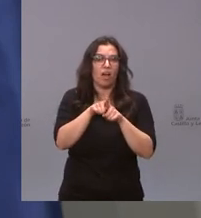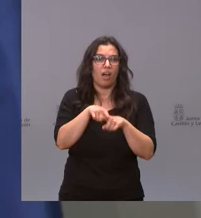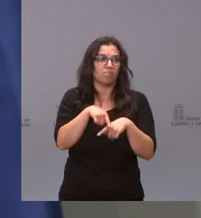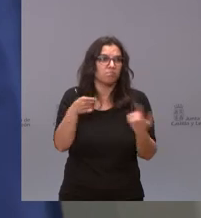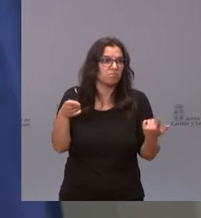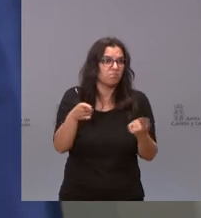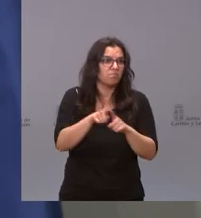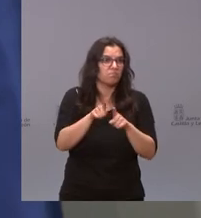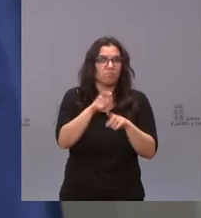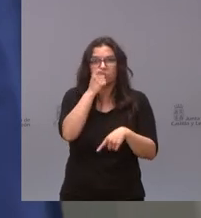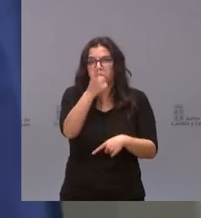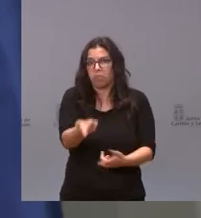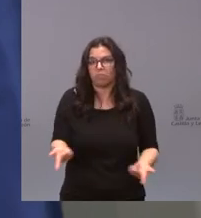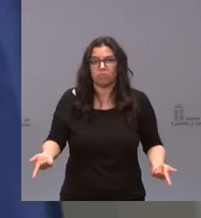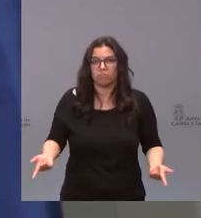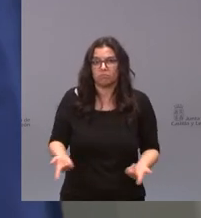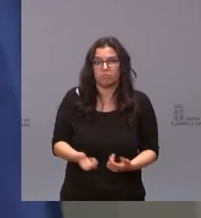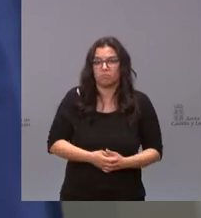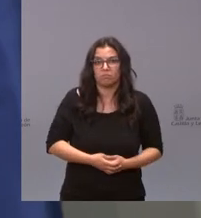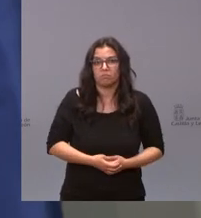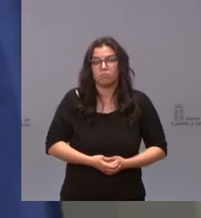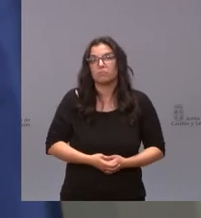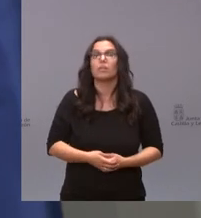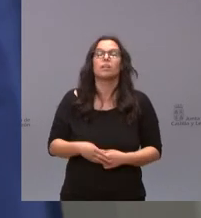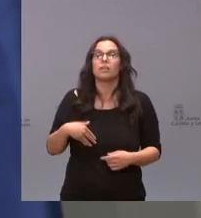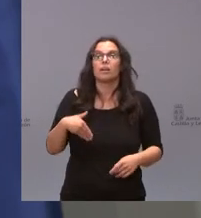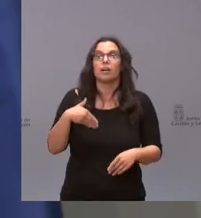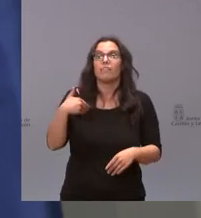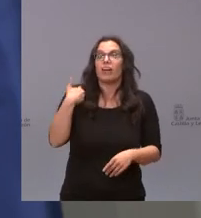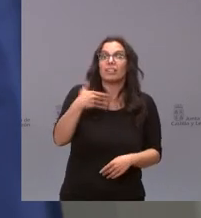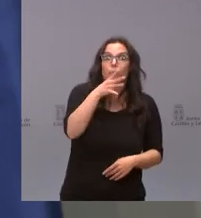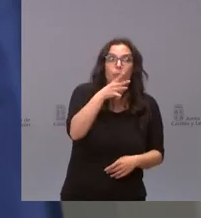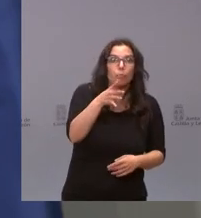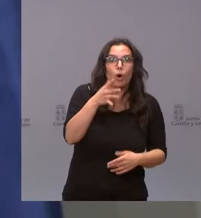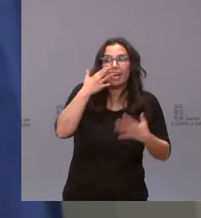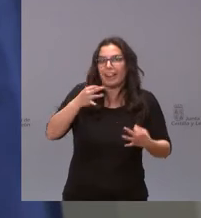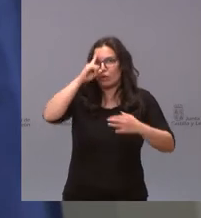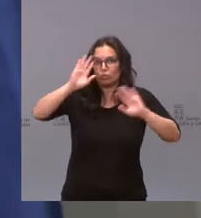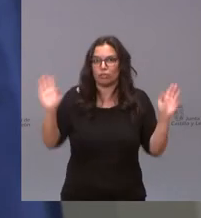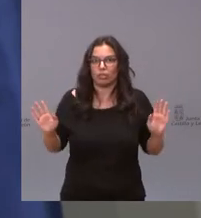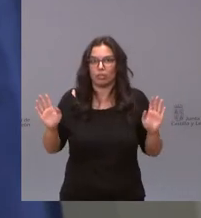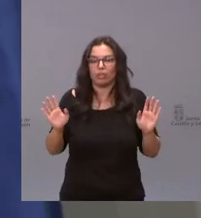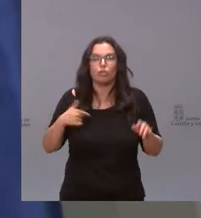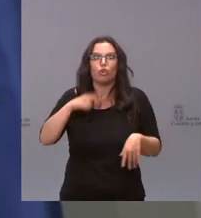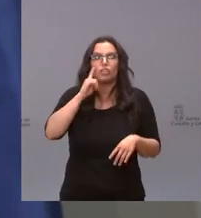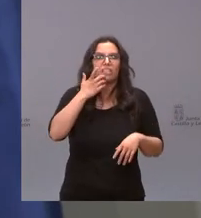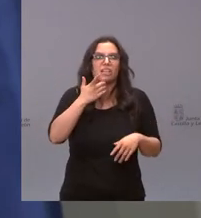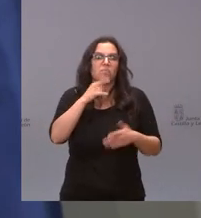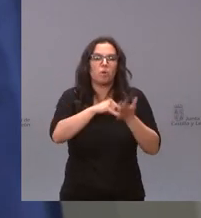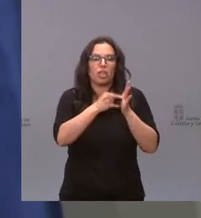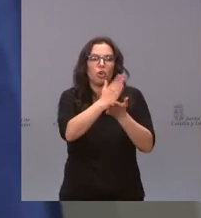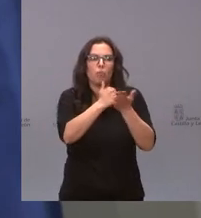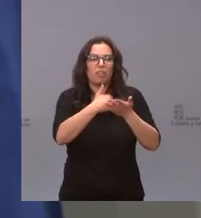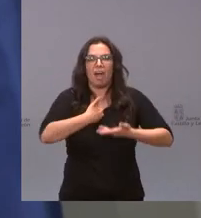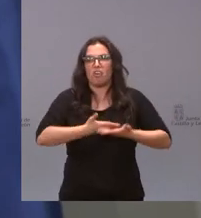no acudiendo a la presencia no sabemos si no acudió por eso o realmente no sabemos por qué no acudió si no cree en la comunidad si no tiene un proyecto de comunidad